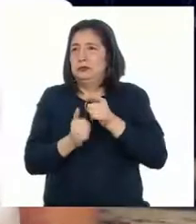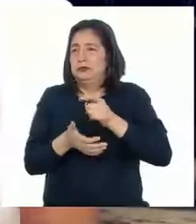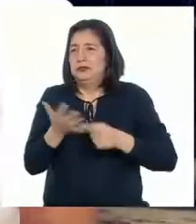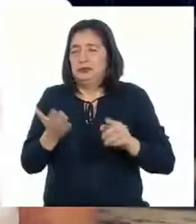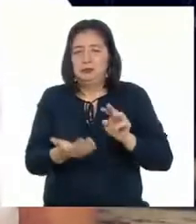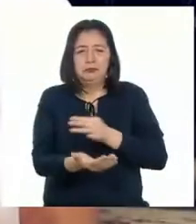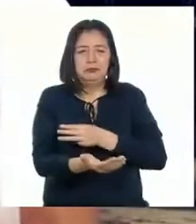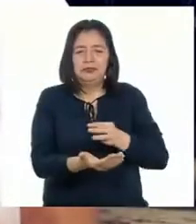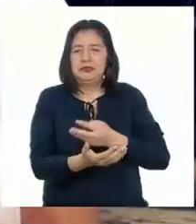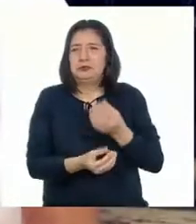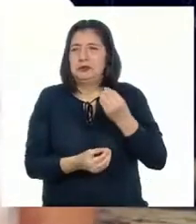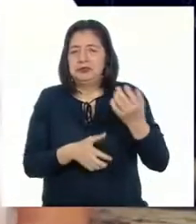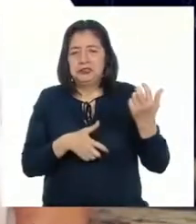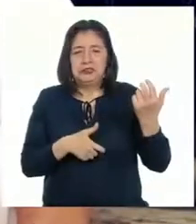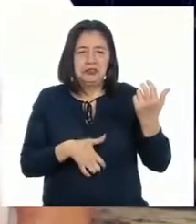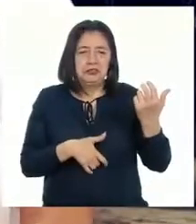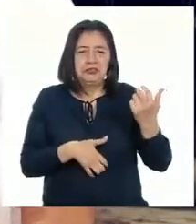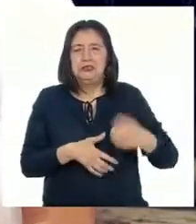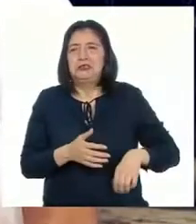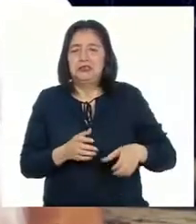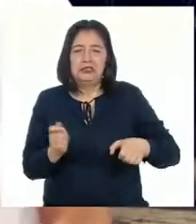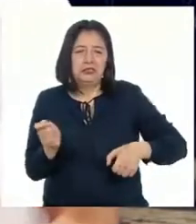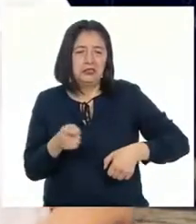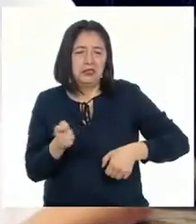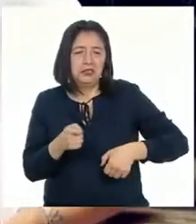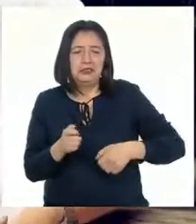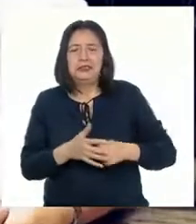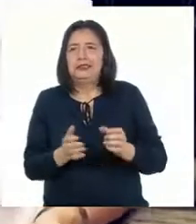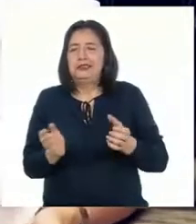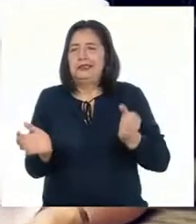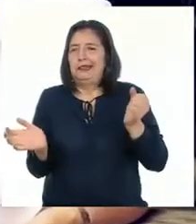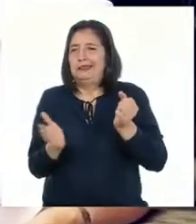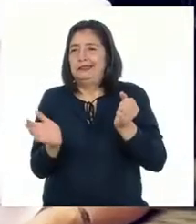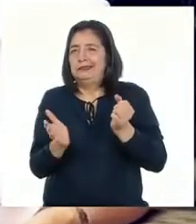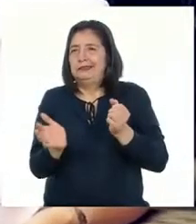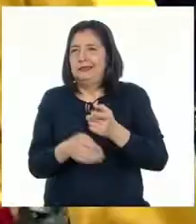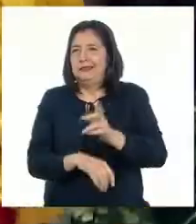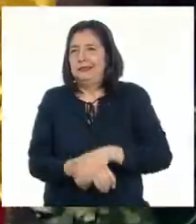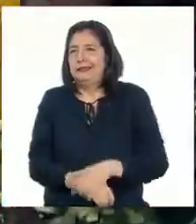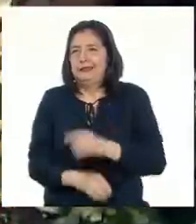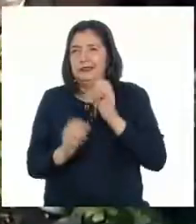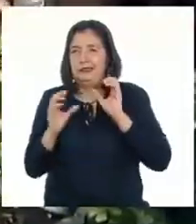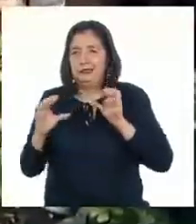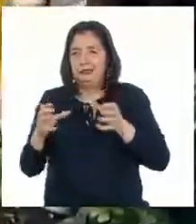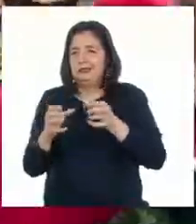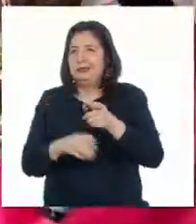de música hecha por guitarras, cajitas y quijadas de burro ¡Diablo!